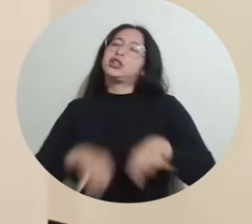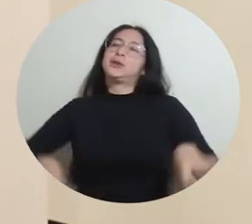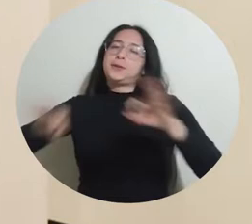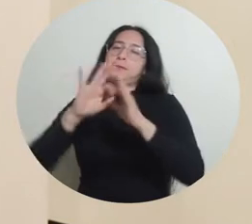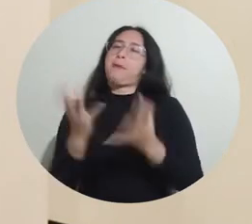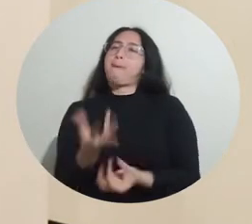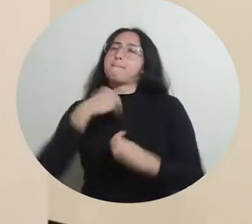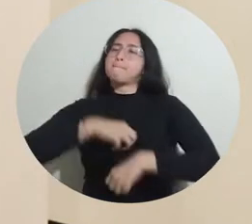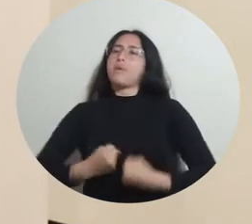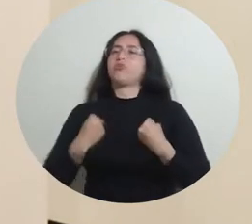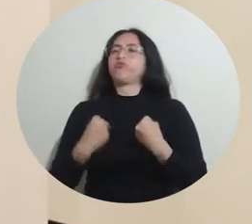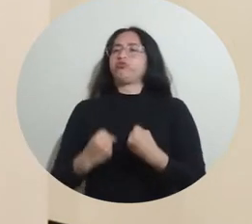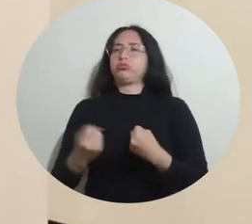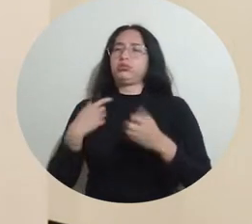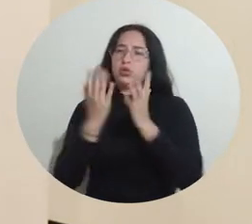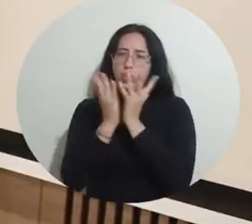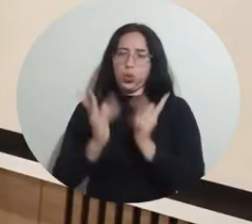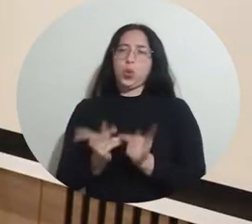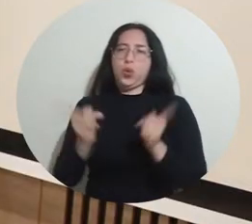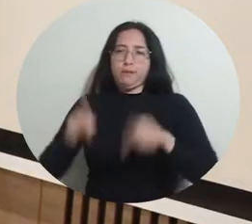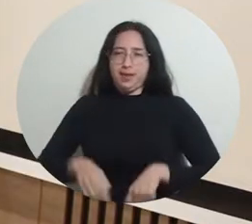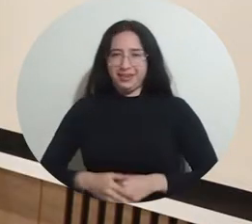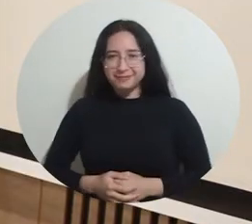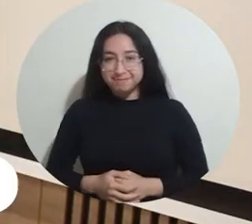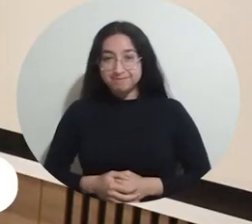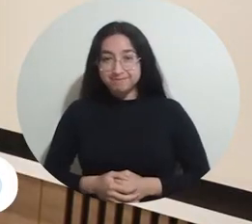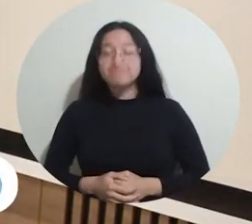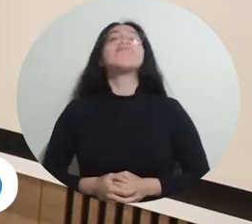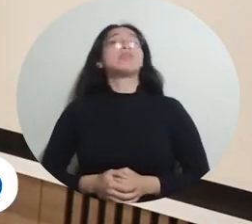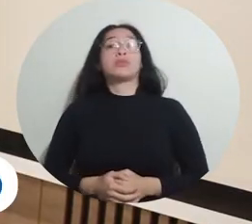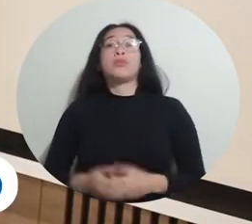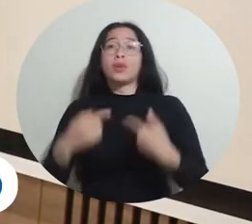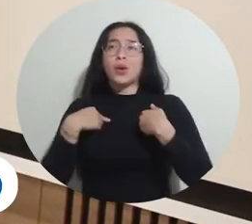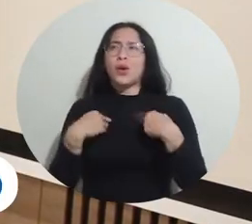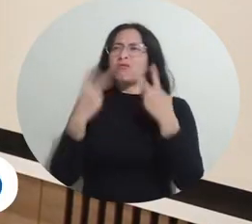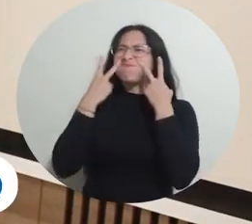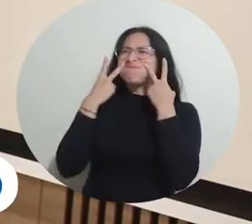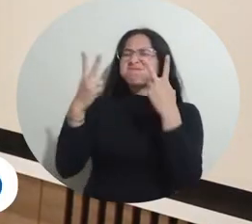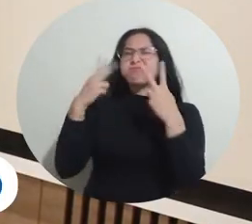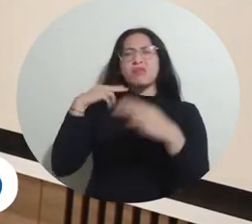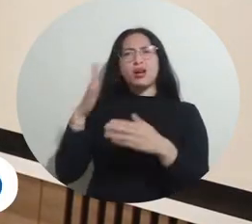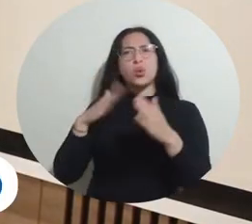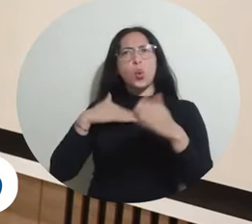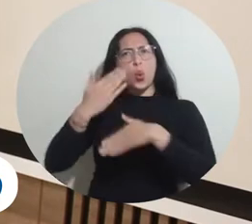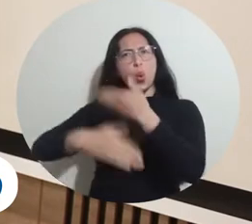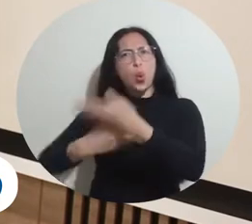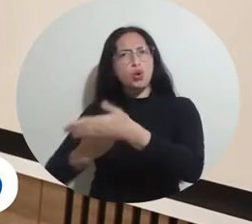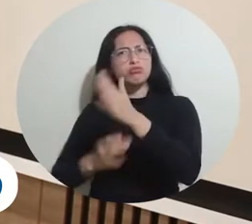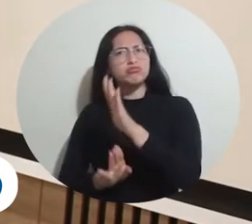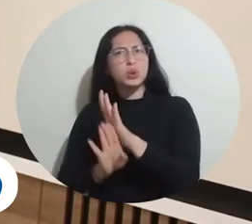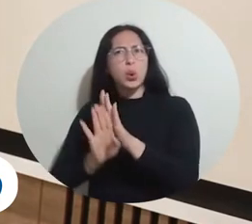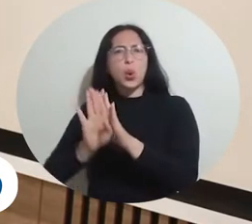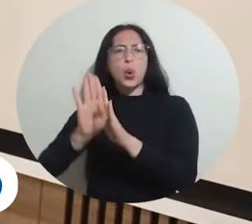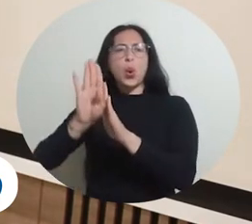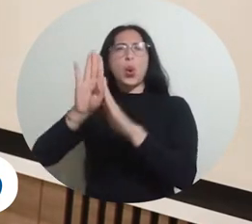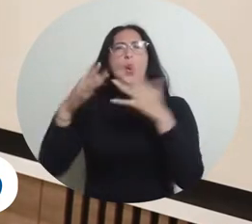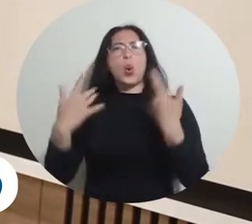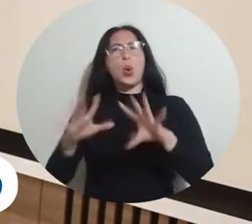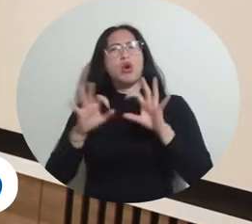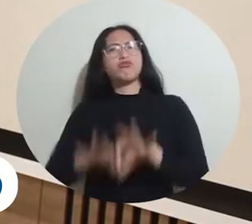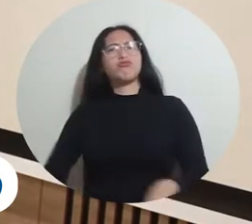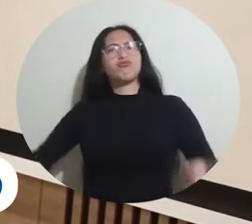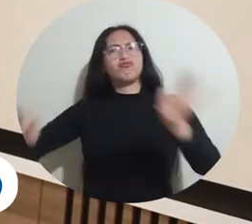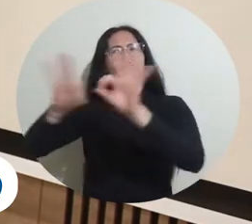tener esos pilares y esos ejemplos. Yo he visto un crecimiento enorme, importante